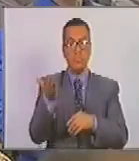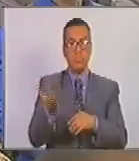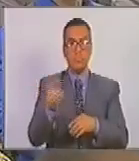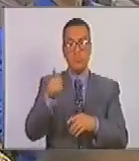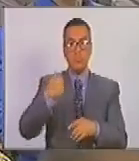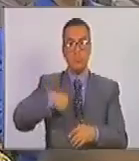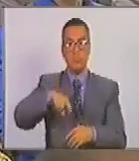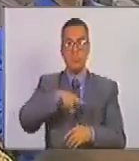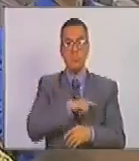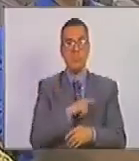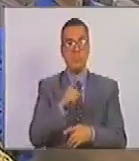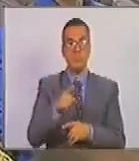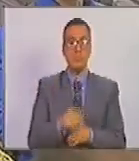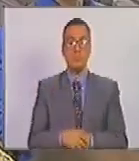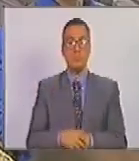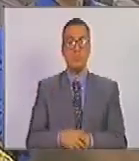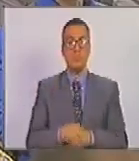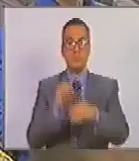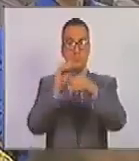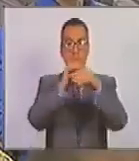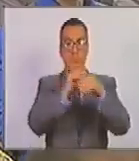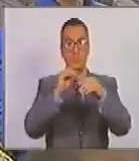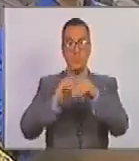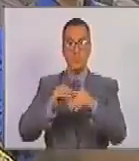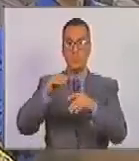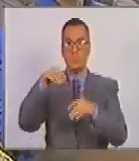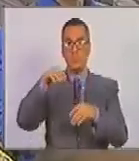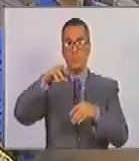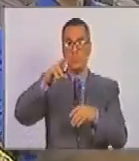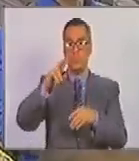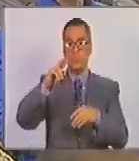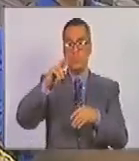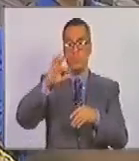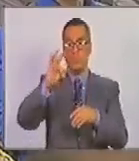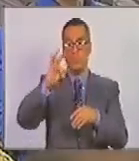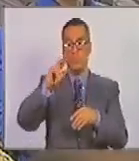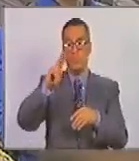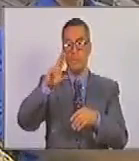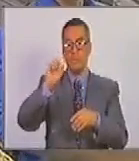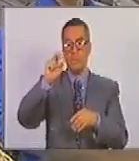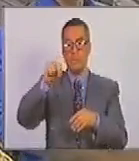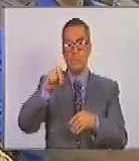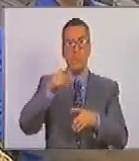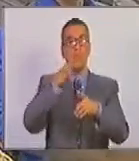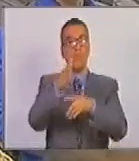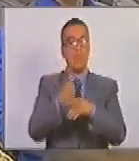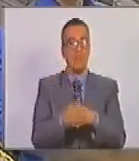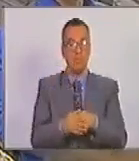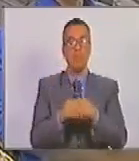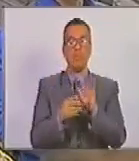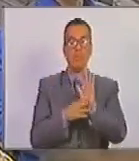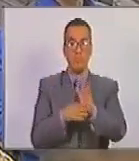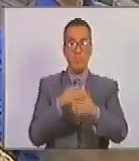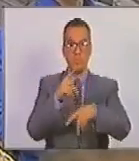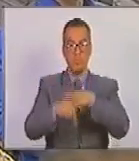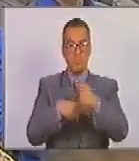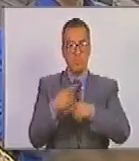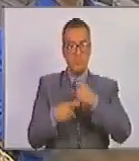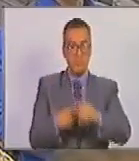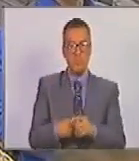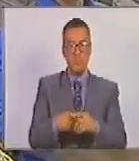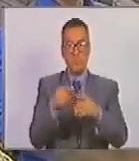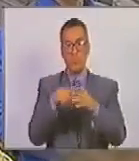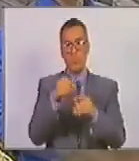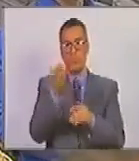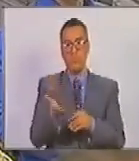en el continente que Juan José Flores contribuye al desarrollo de esta